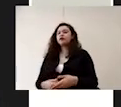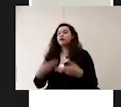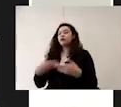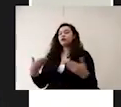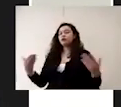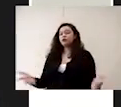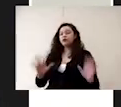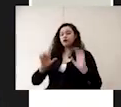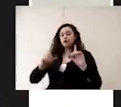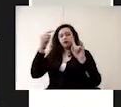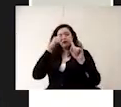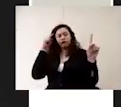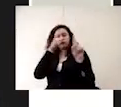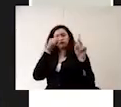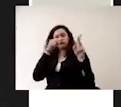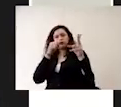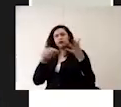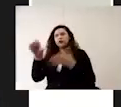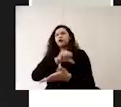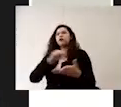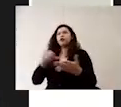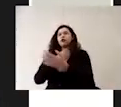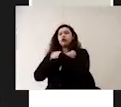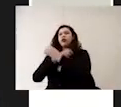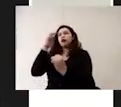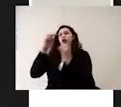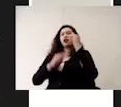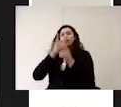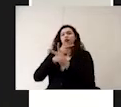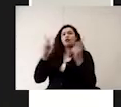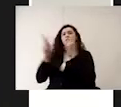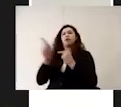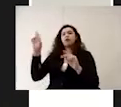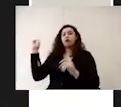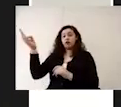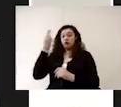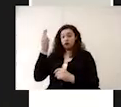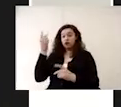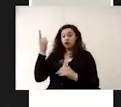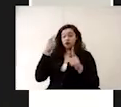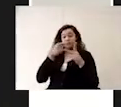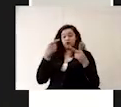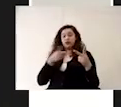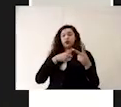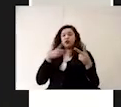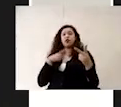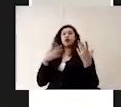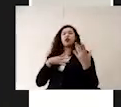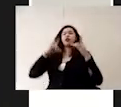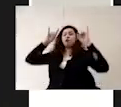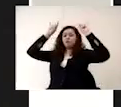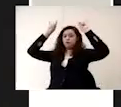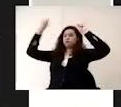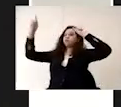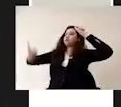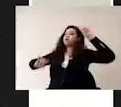específicamente del centro educativo de nivel medio superior y superior debemos contar con letreros que indiquen